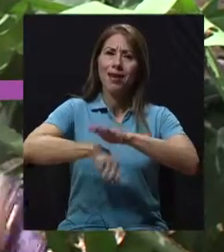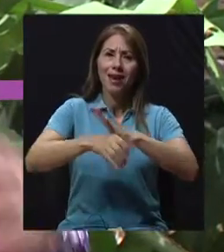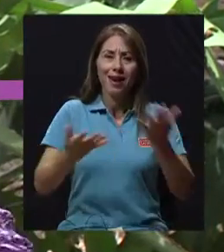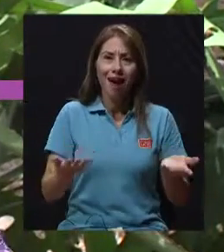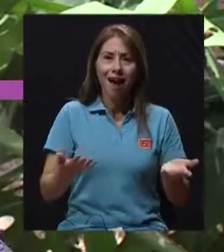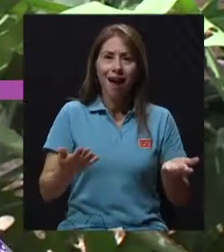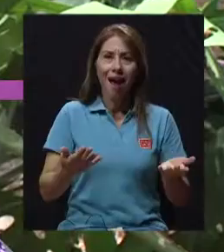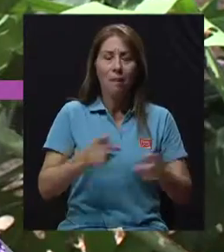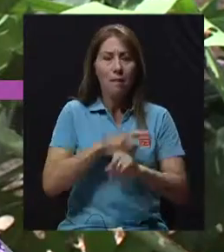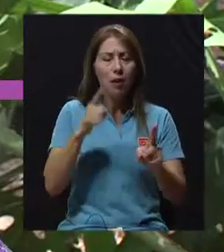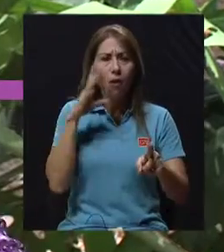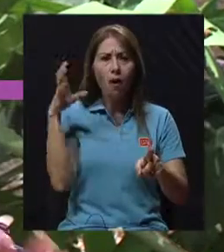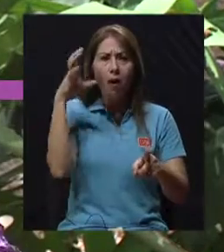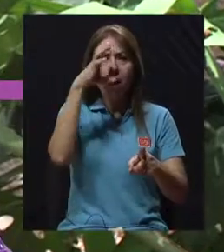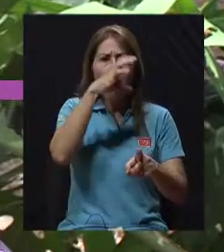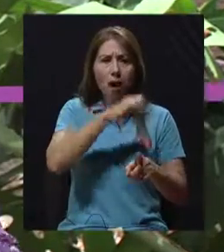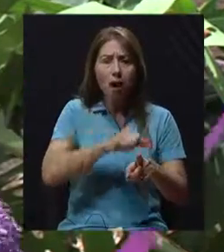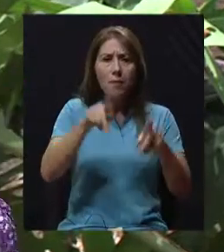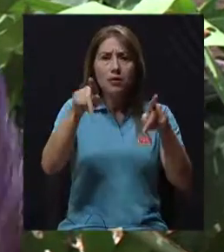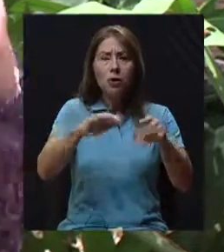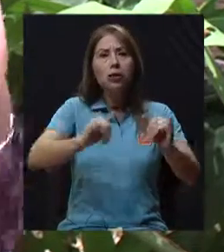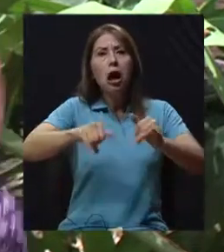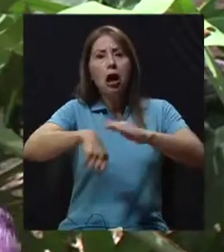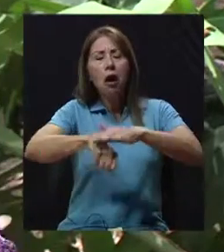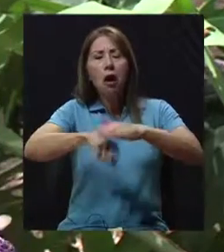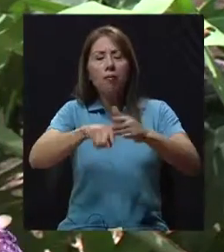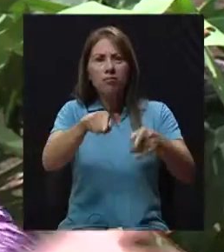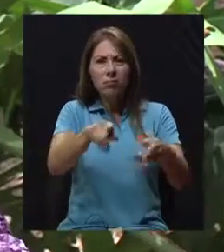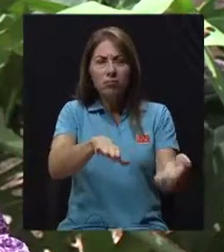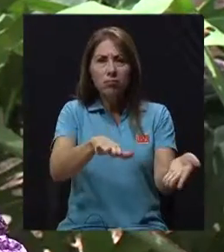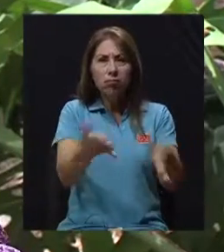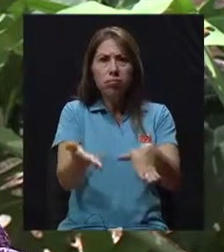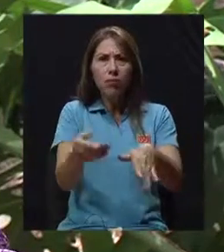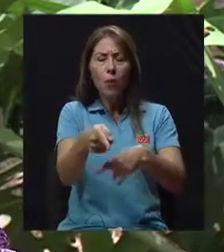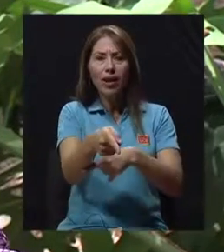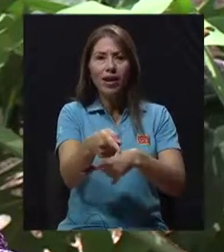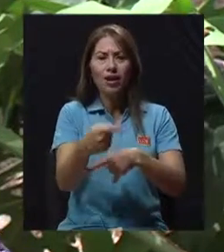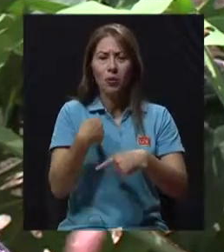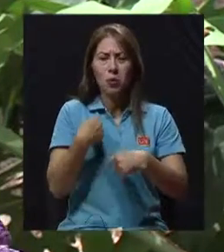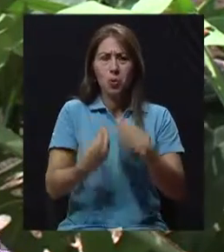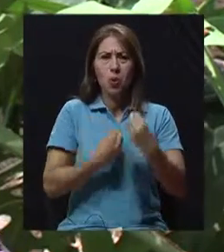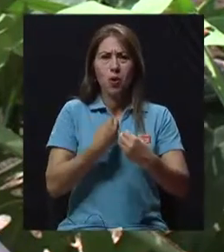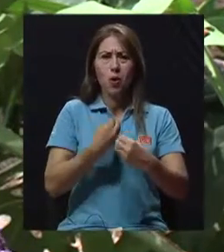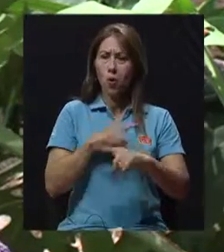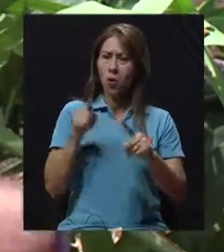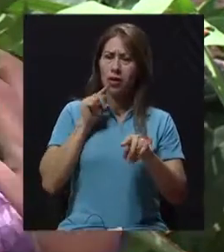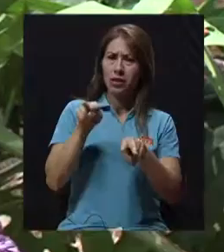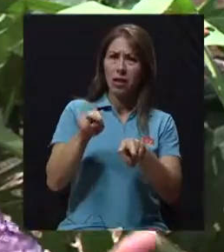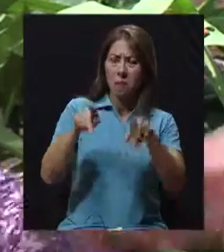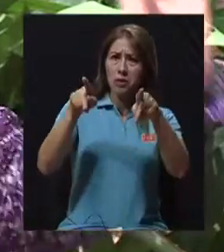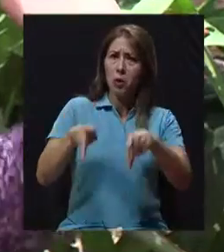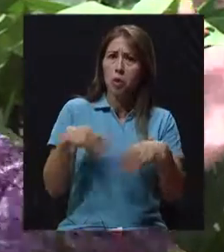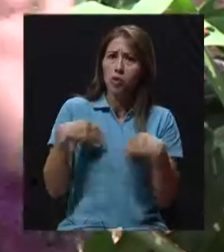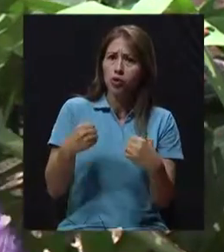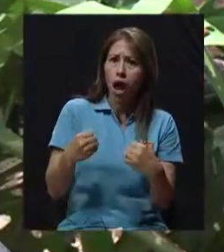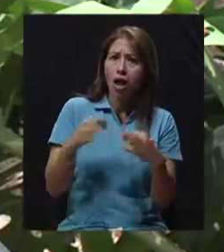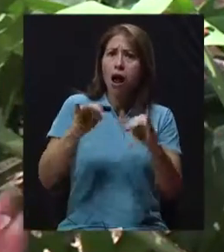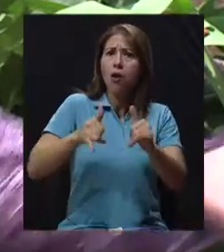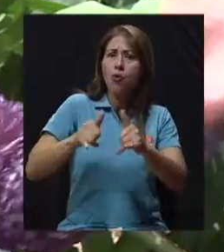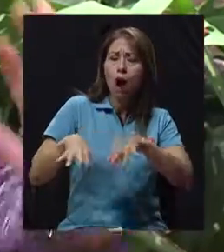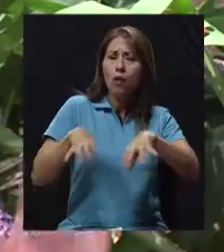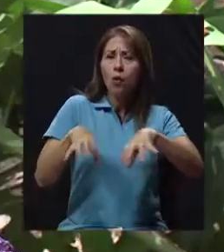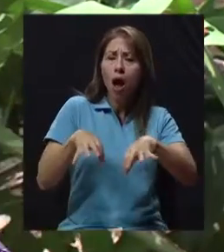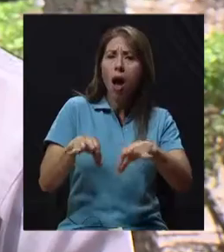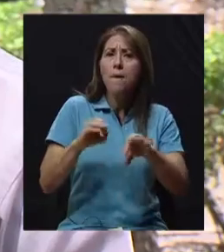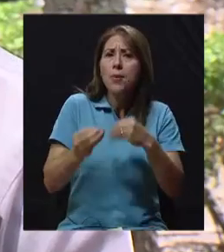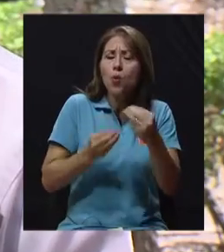¿verdad? Y se han dado casos de que mueren en medio de la cancha y ¿verdad? Son situaciones que uno se explica pero como si era muy sano y estaba jugando